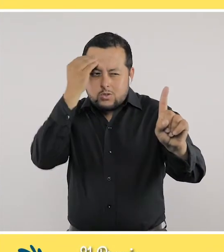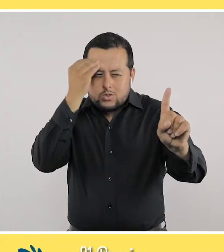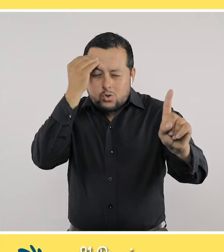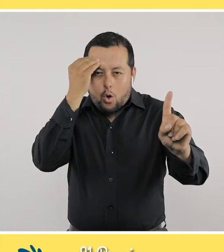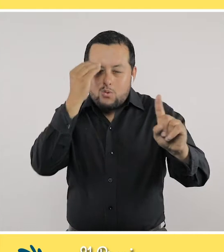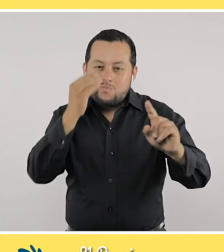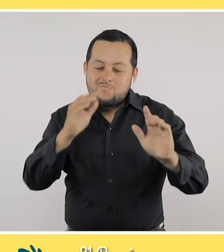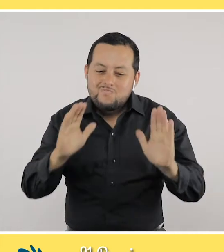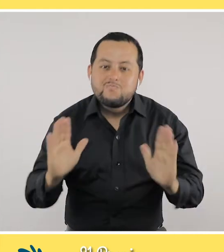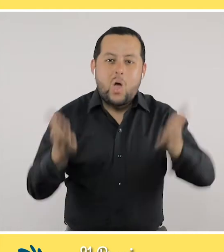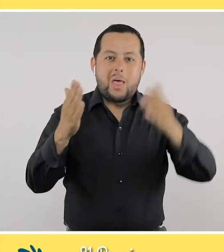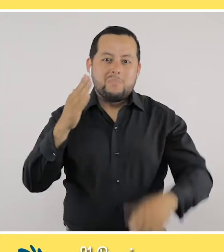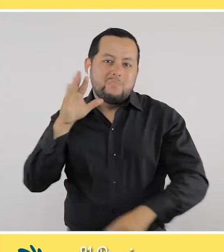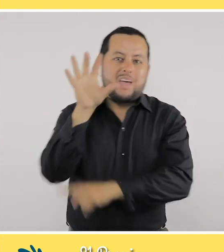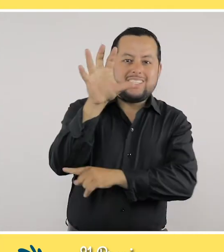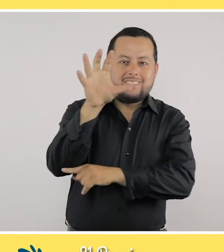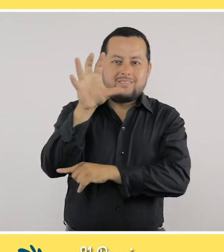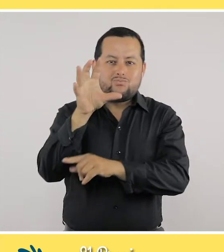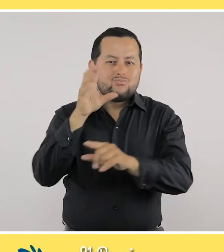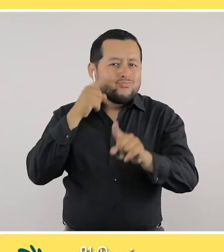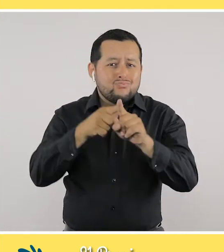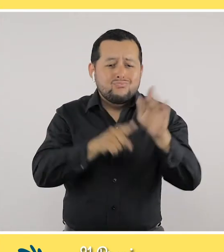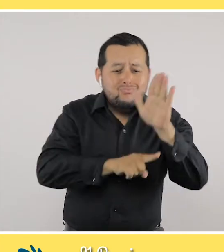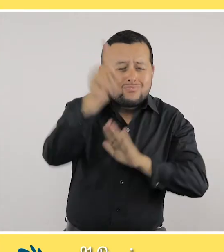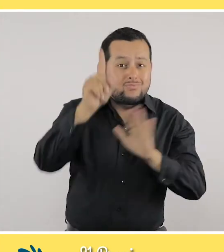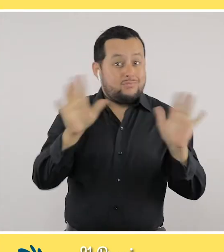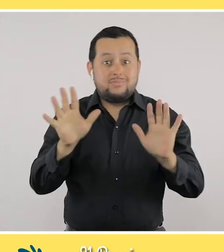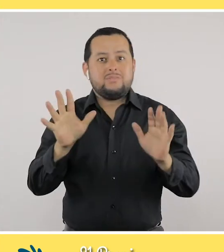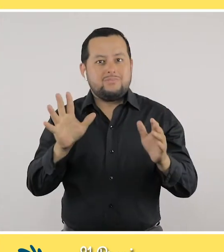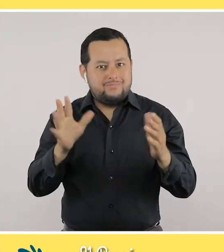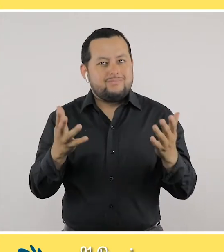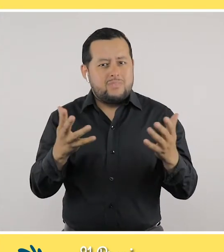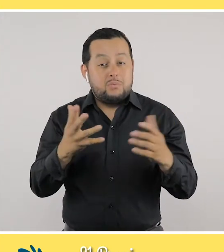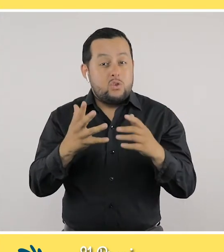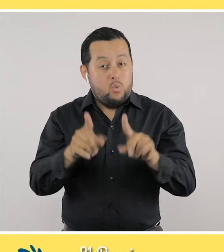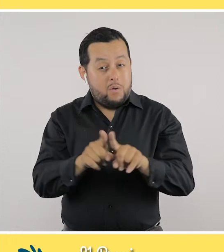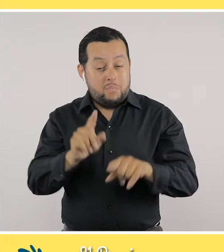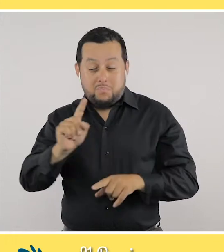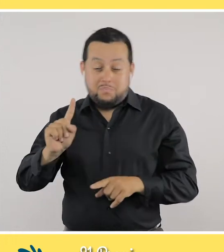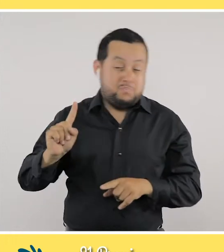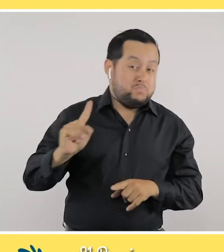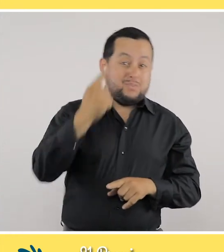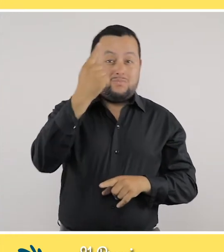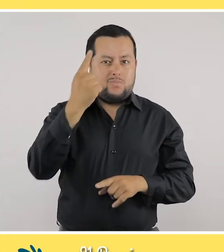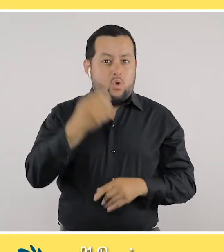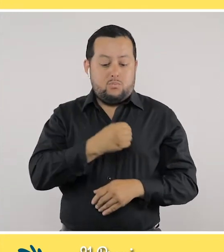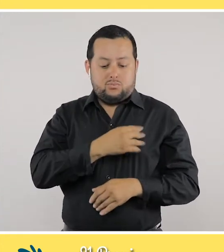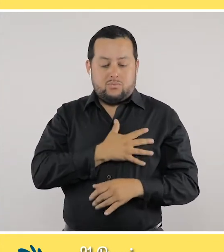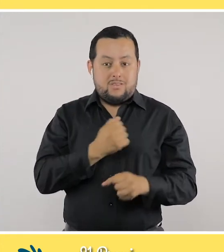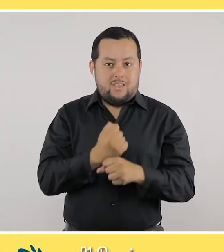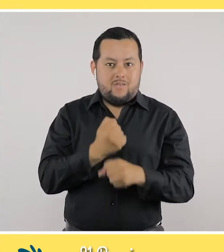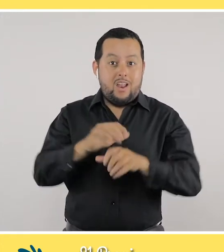Es un reto no solo de construir país, no solo de generar desarrollo, no solo de ser los